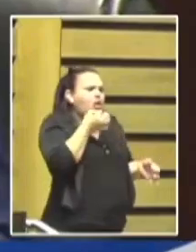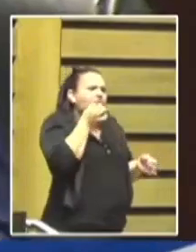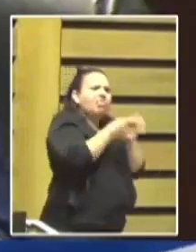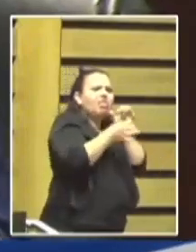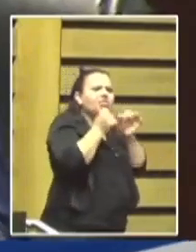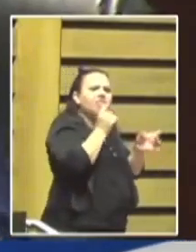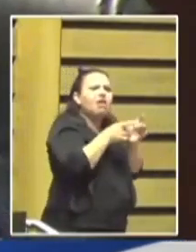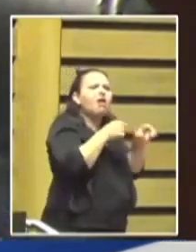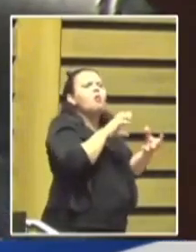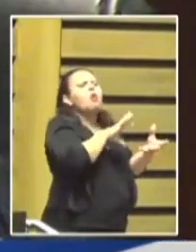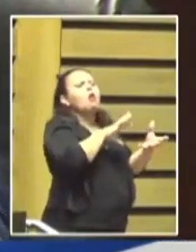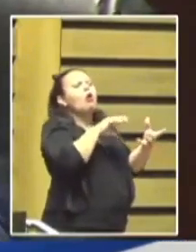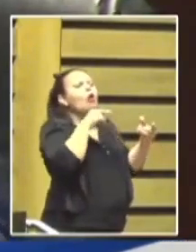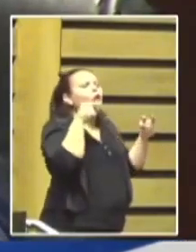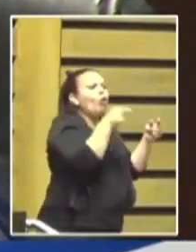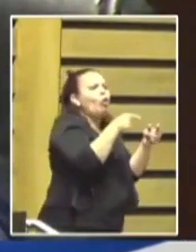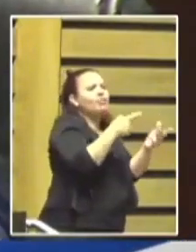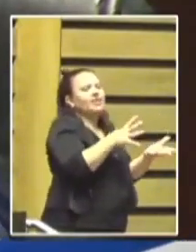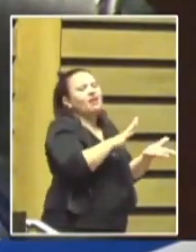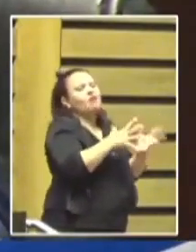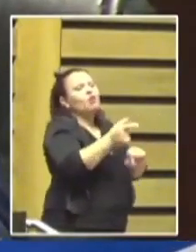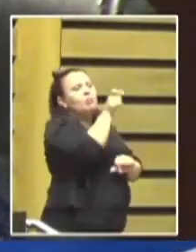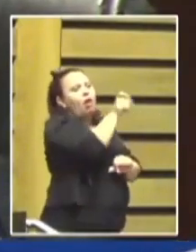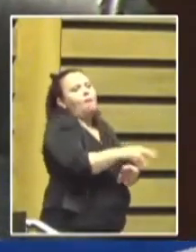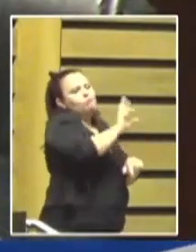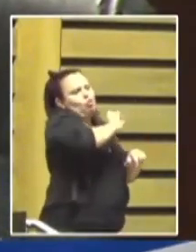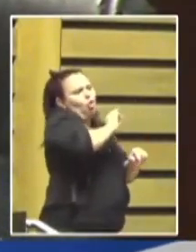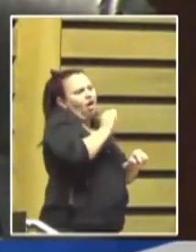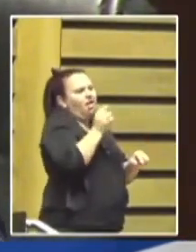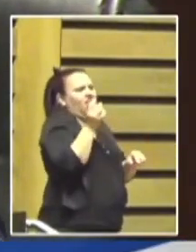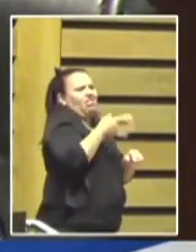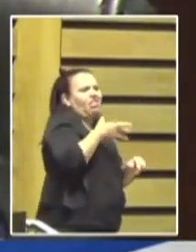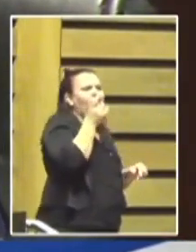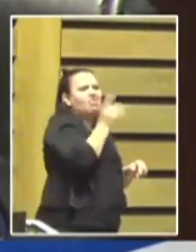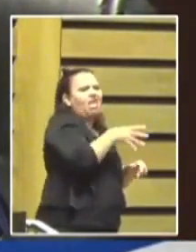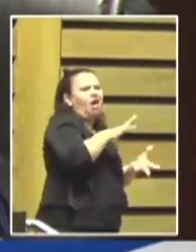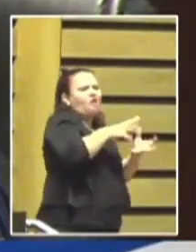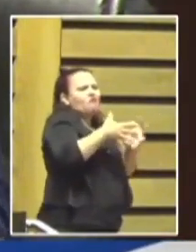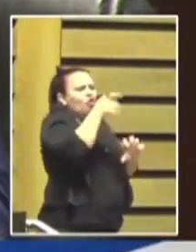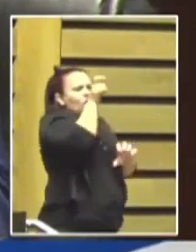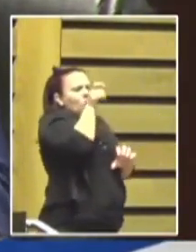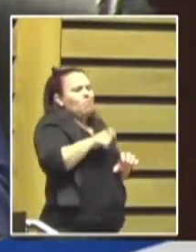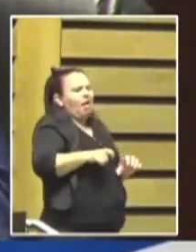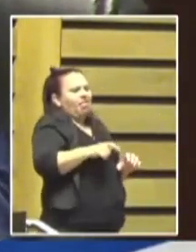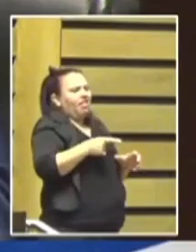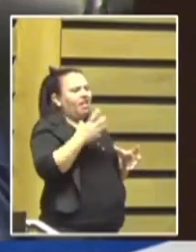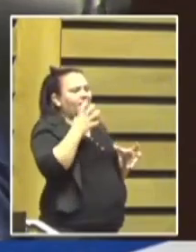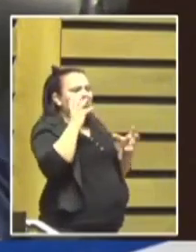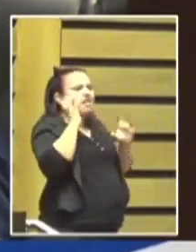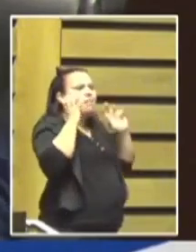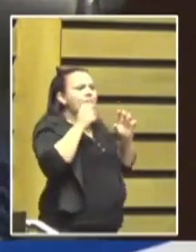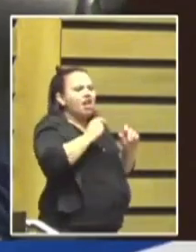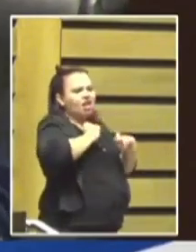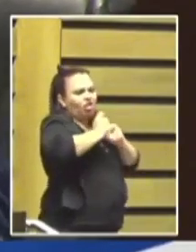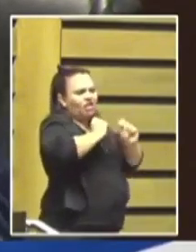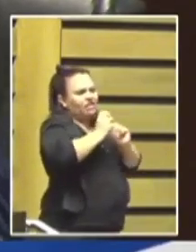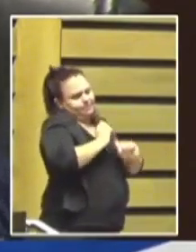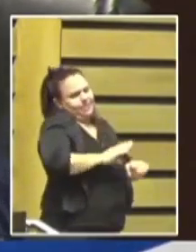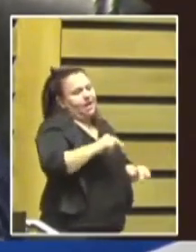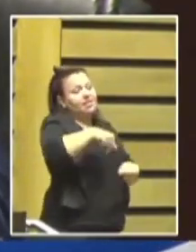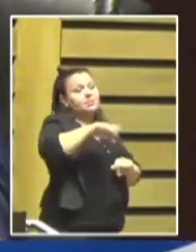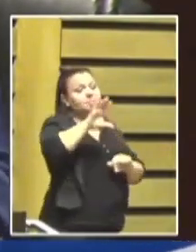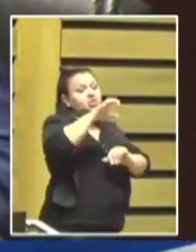despectivos, sino que generan un peligroso clima de hostilidad. Y la verdad que Misiones no es una